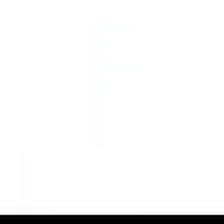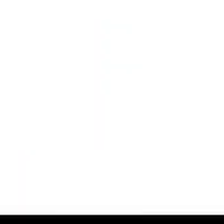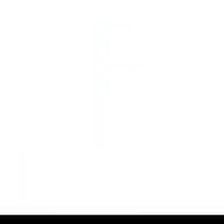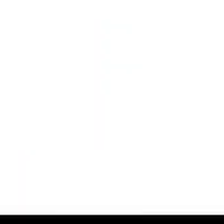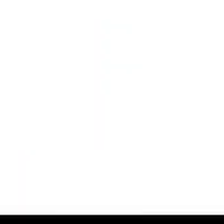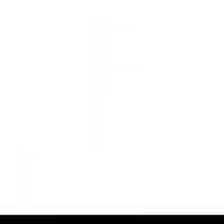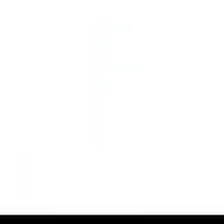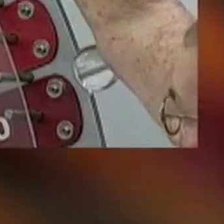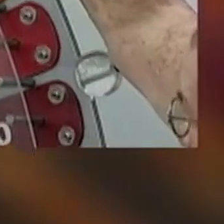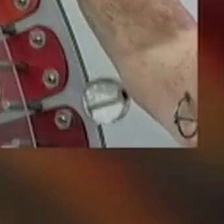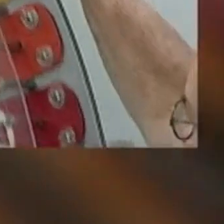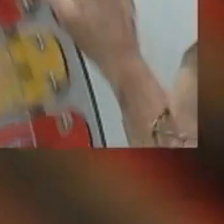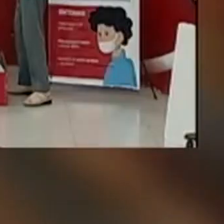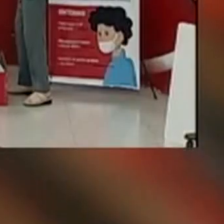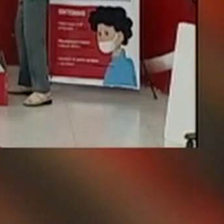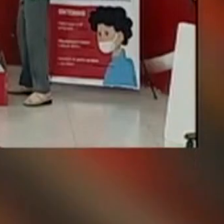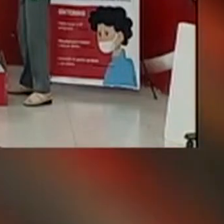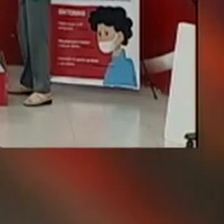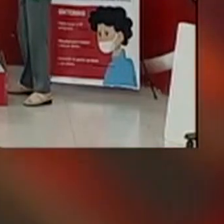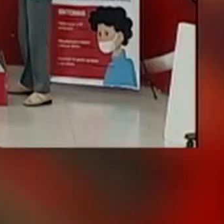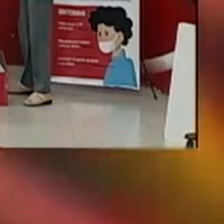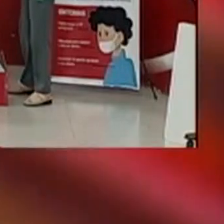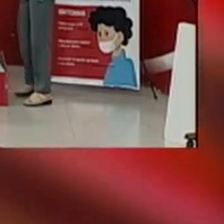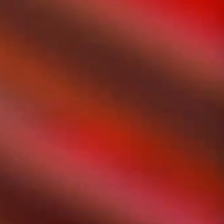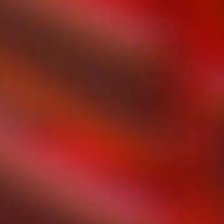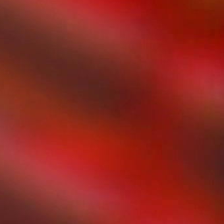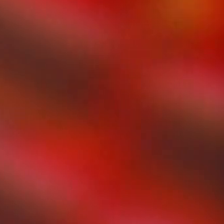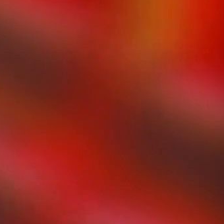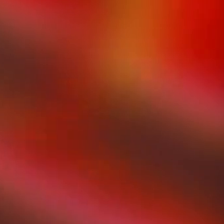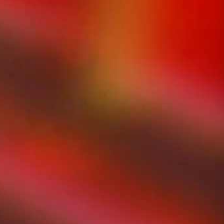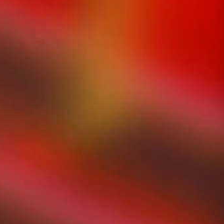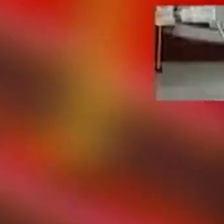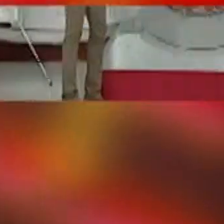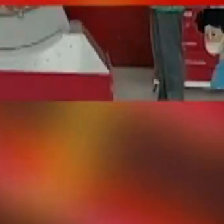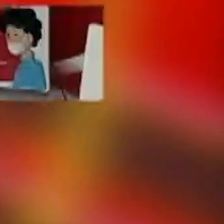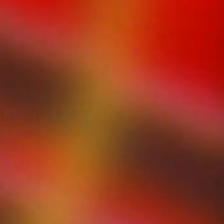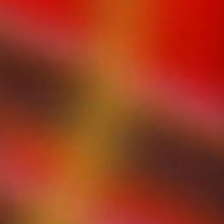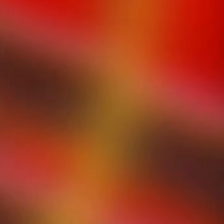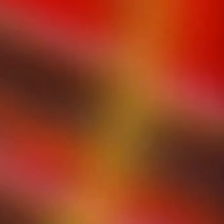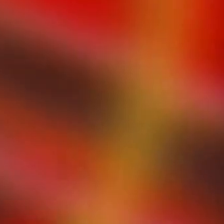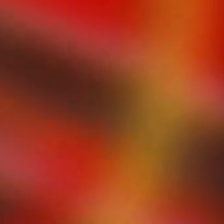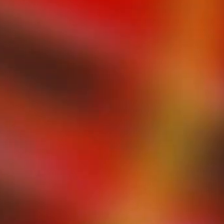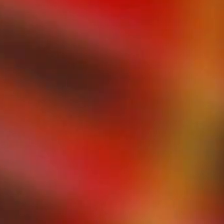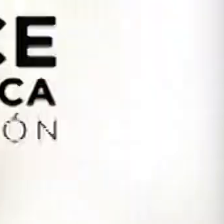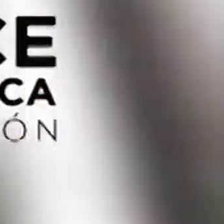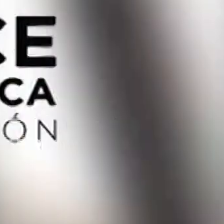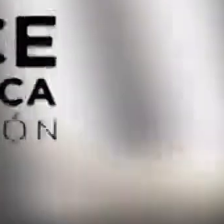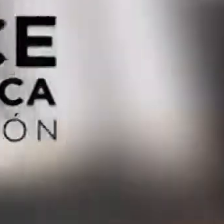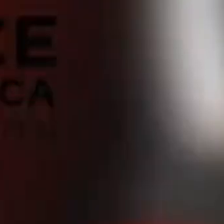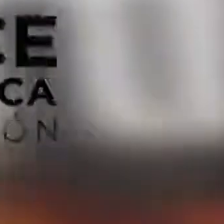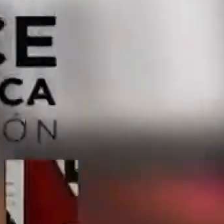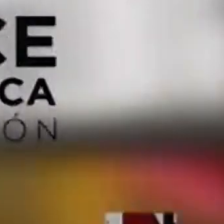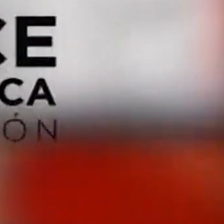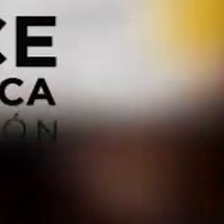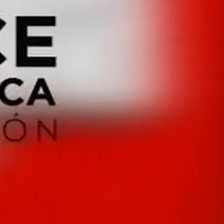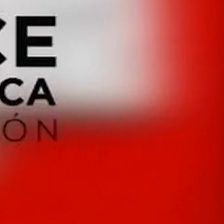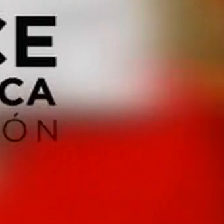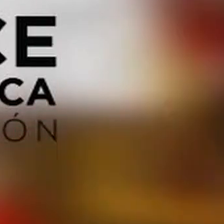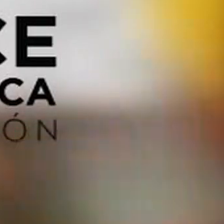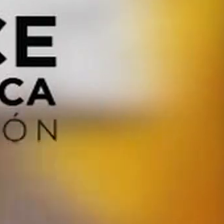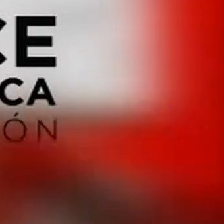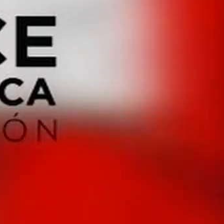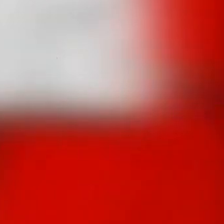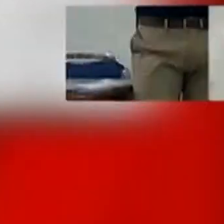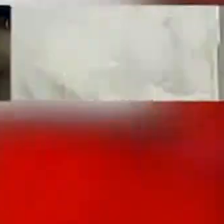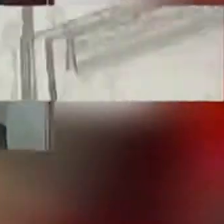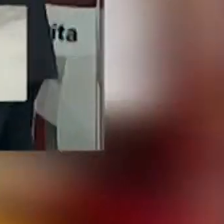de Costa Rica. Ya está de vuelta la Rueda de la Fortuna por 13 Costa Rica